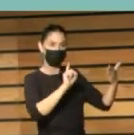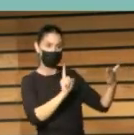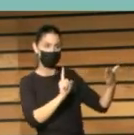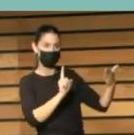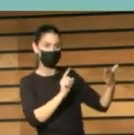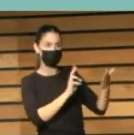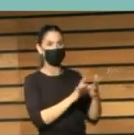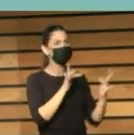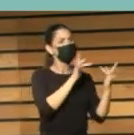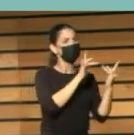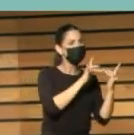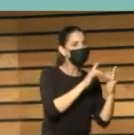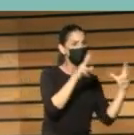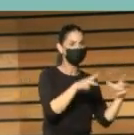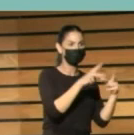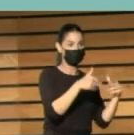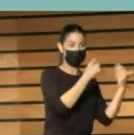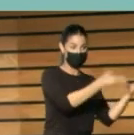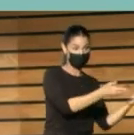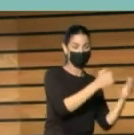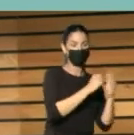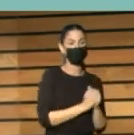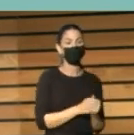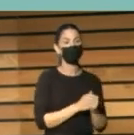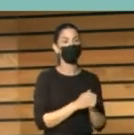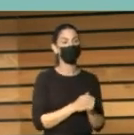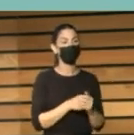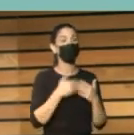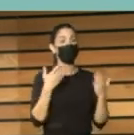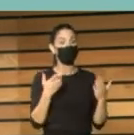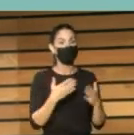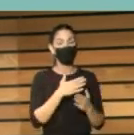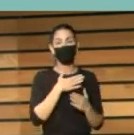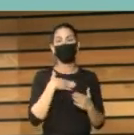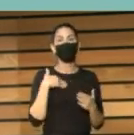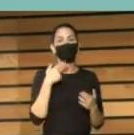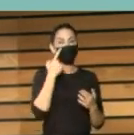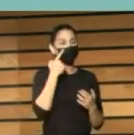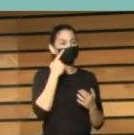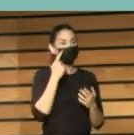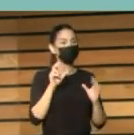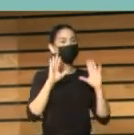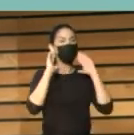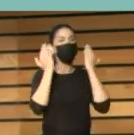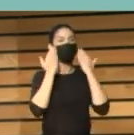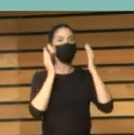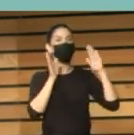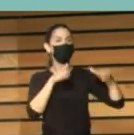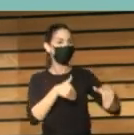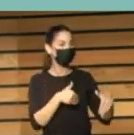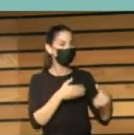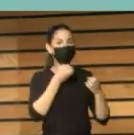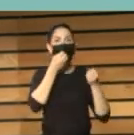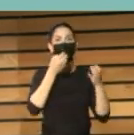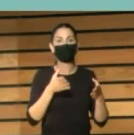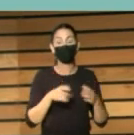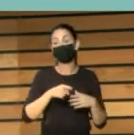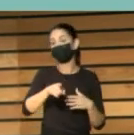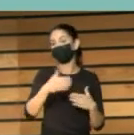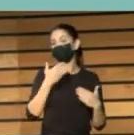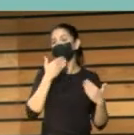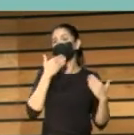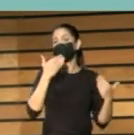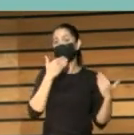interesados en conocer cuáles son los resultados de este Congreso. Yo simplemente quiero agradecerles a quienes han venido